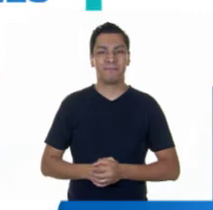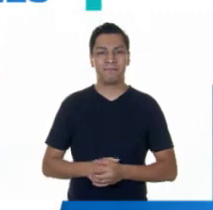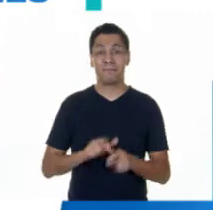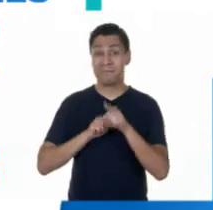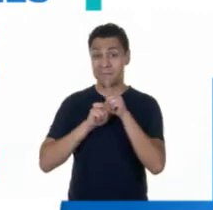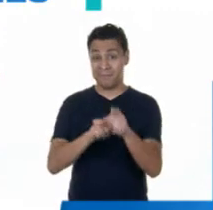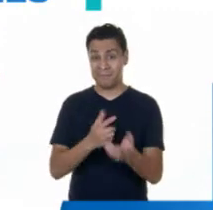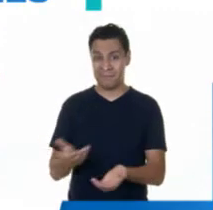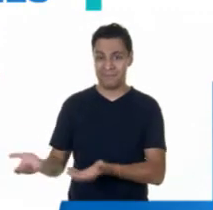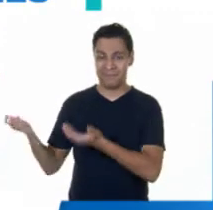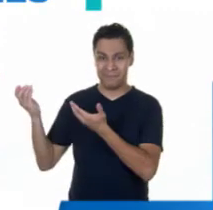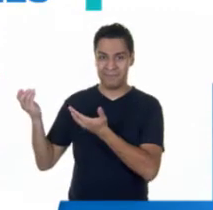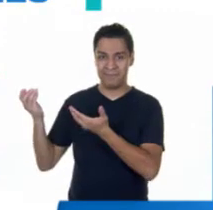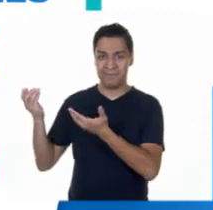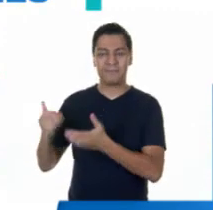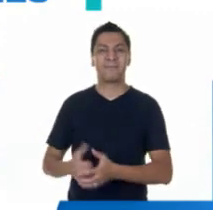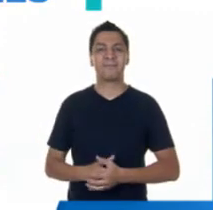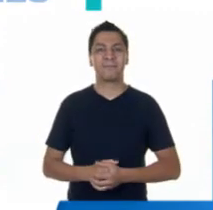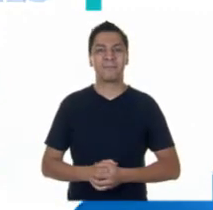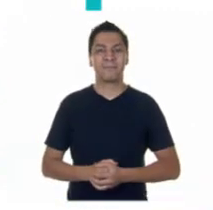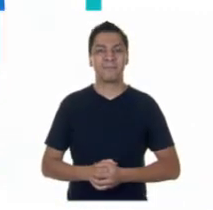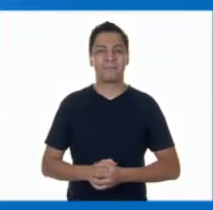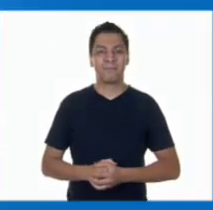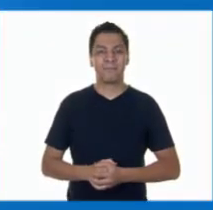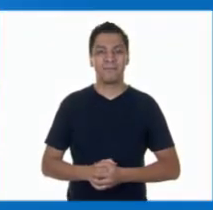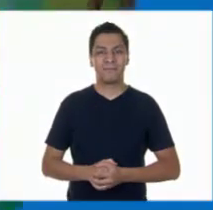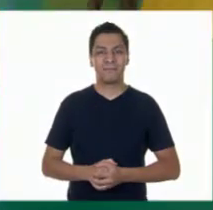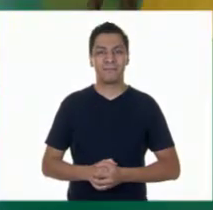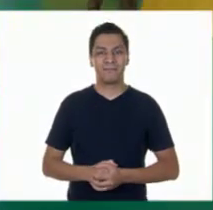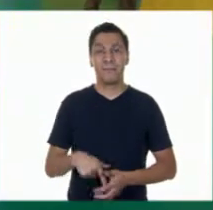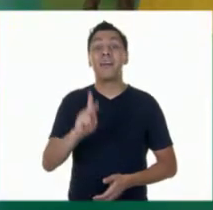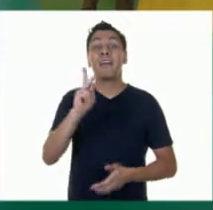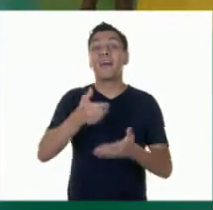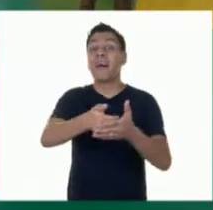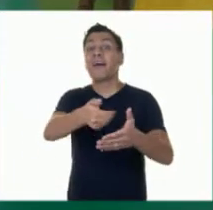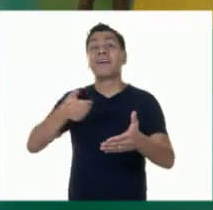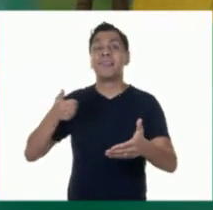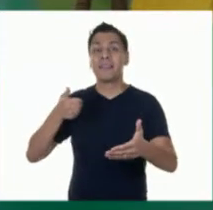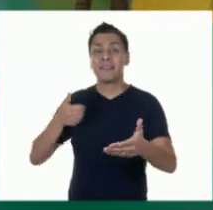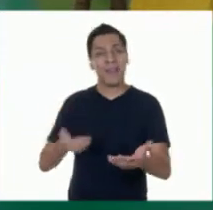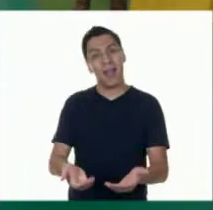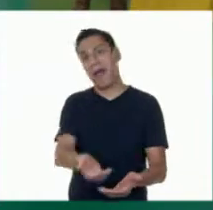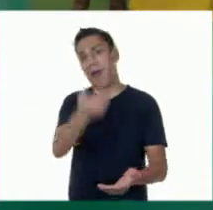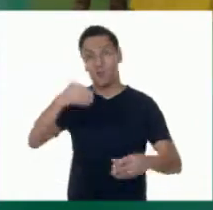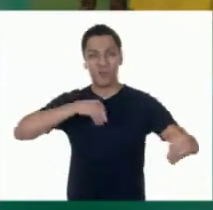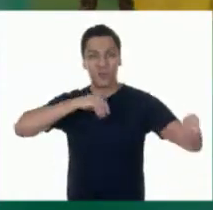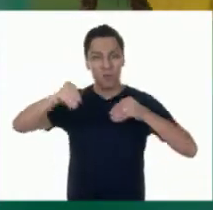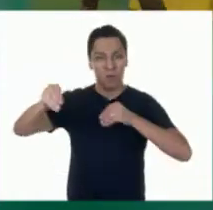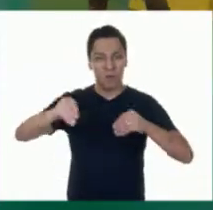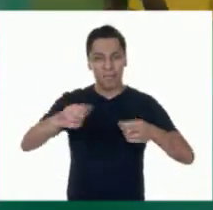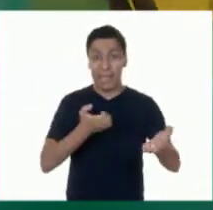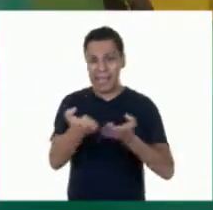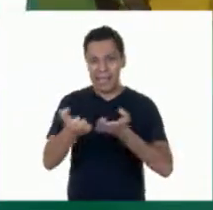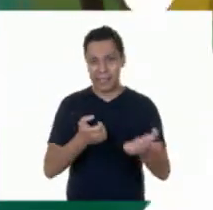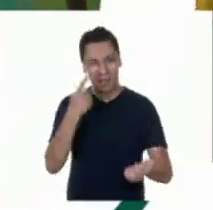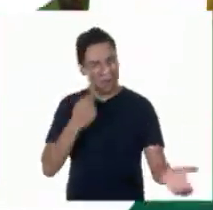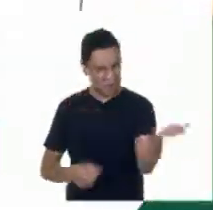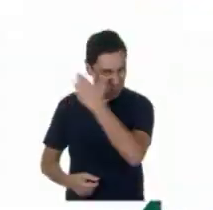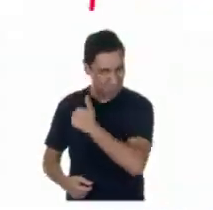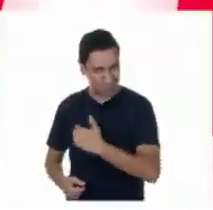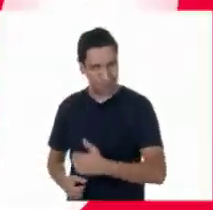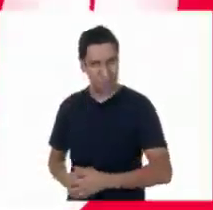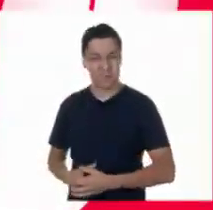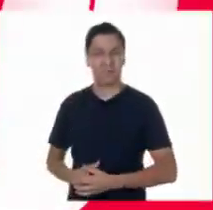Continuamos con Ciencias Naturales. Pero antes, vamos a movernos. A ver si me la quitan, ¿eh?